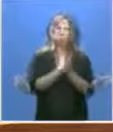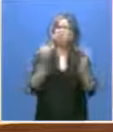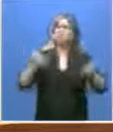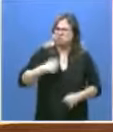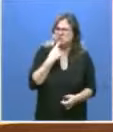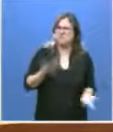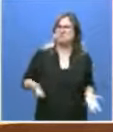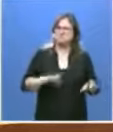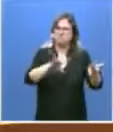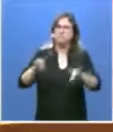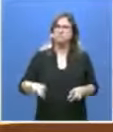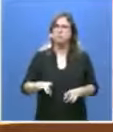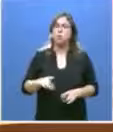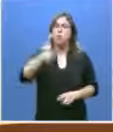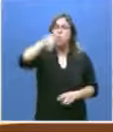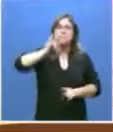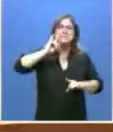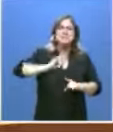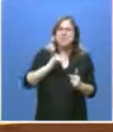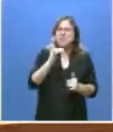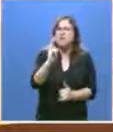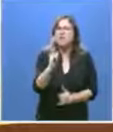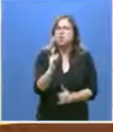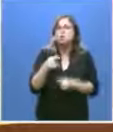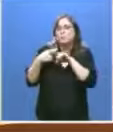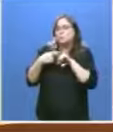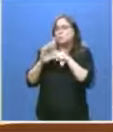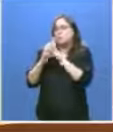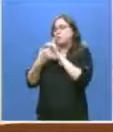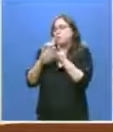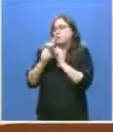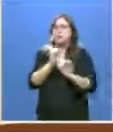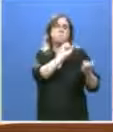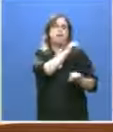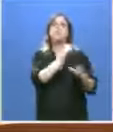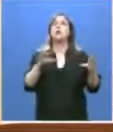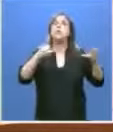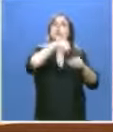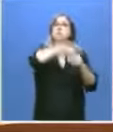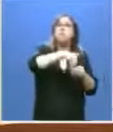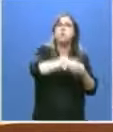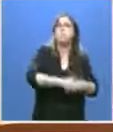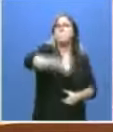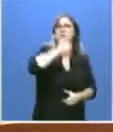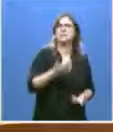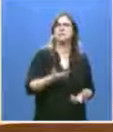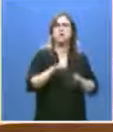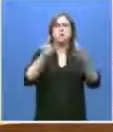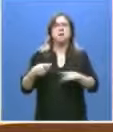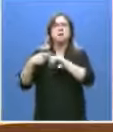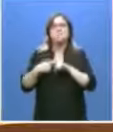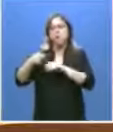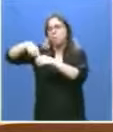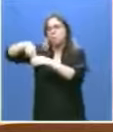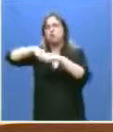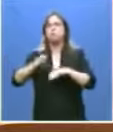votado? Miren, en un mes ni una llamada, ni un gesto. Se han repartido todo entre ustedes obviando al partido más votado. Han pasteleado la mesa de las cortes, se han repartido